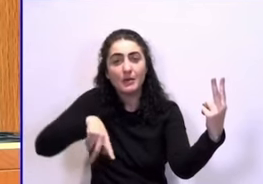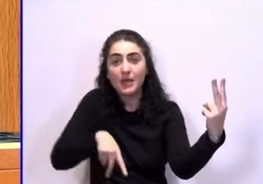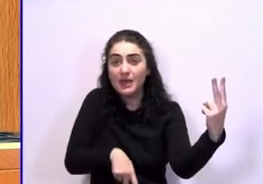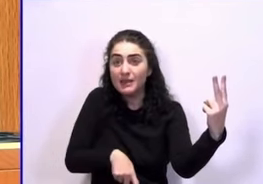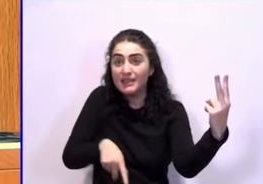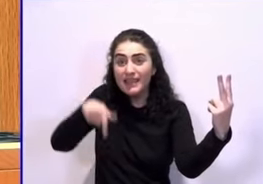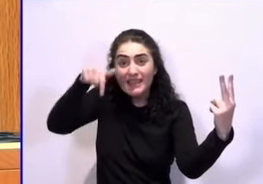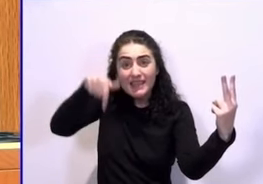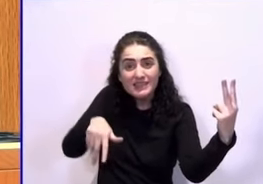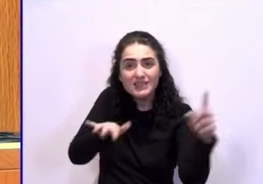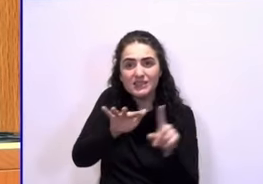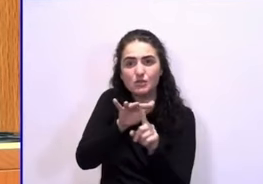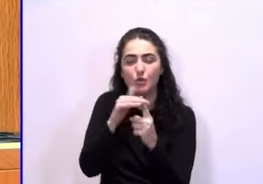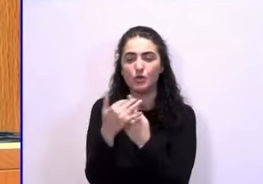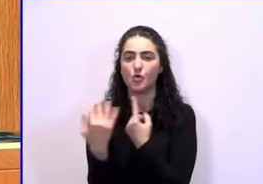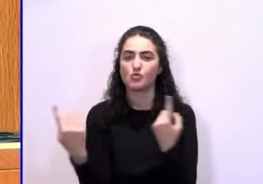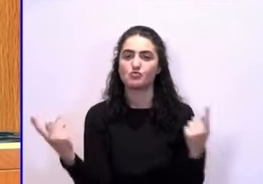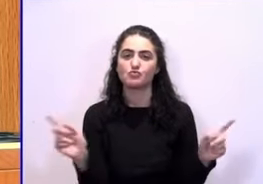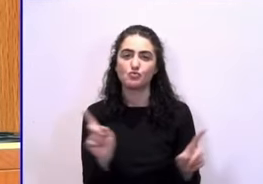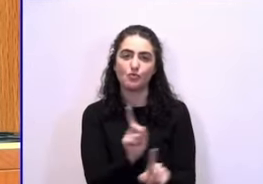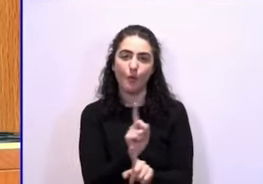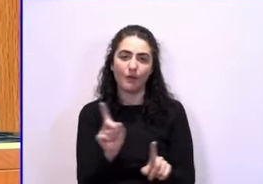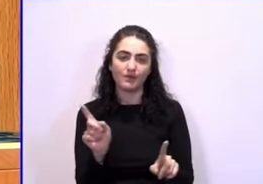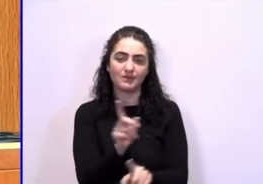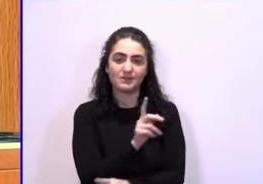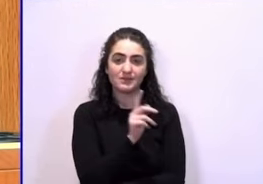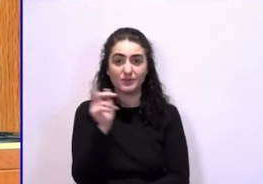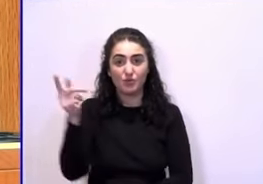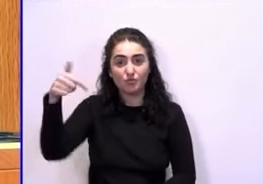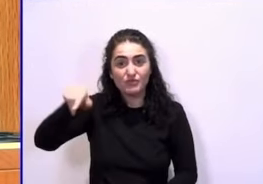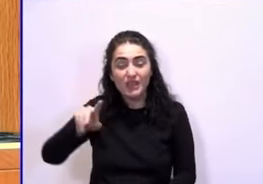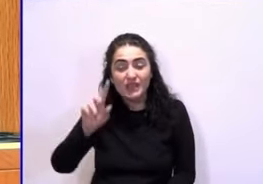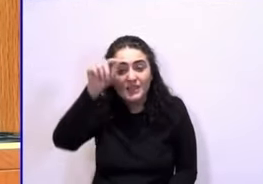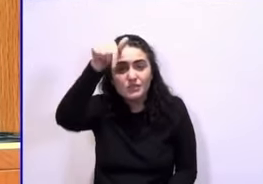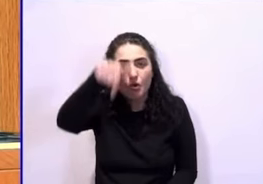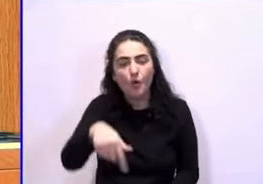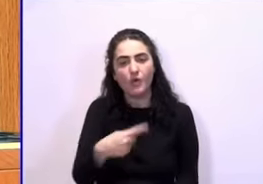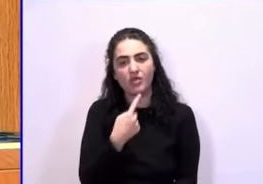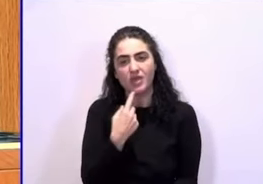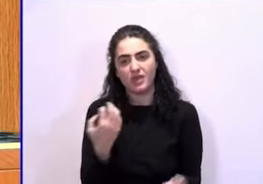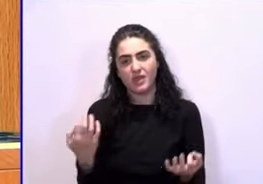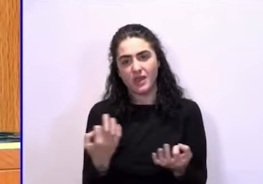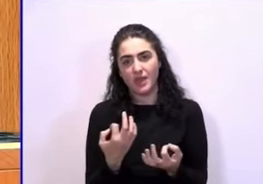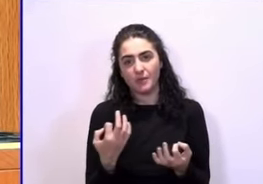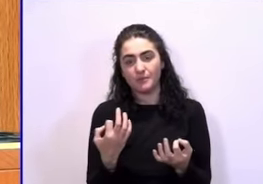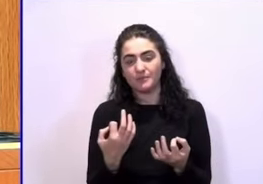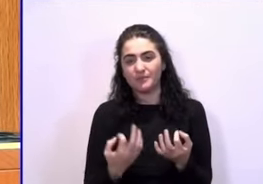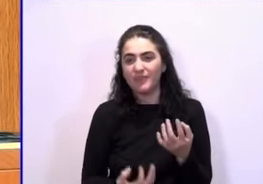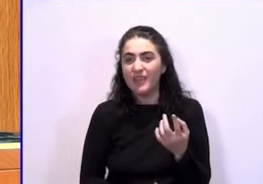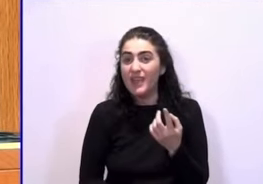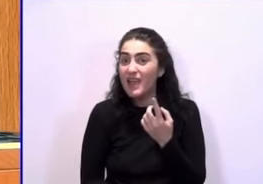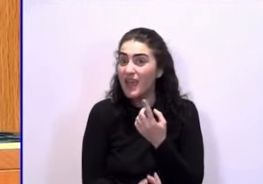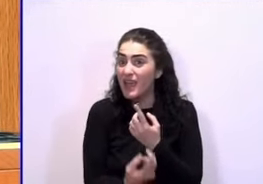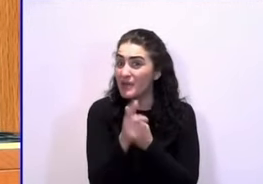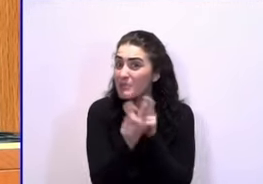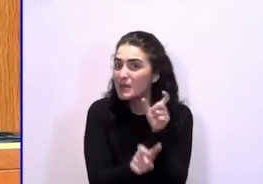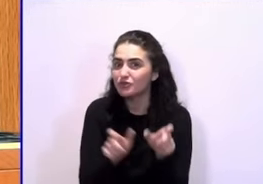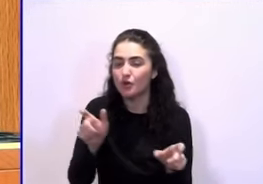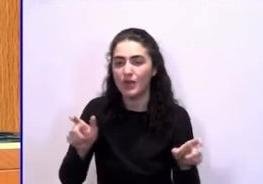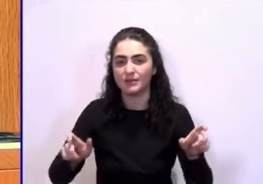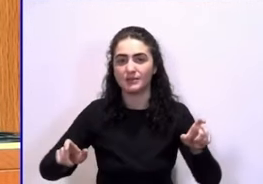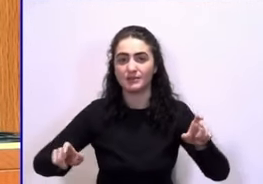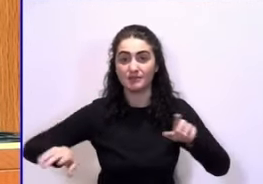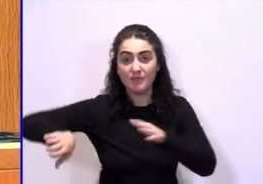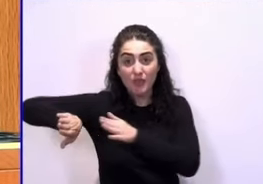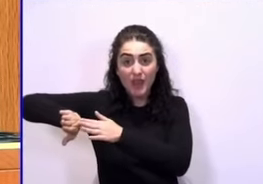de lo que ustedes vienen a decir hoy. Hoy iba de que hay gente de las derechas